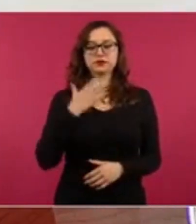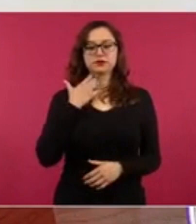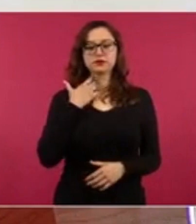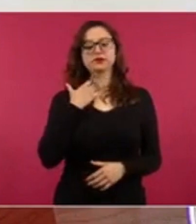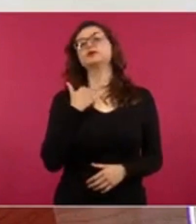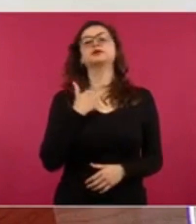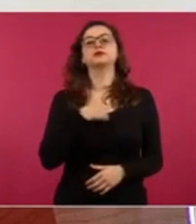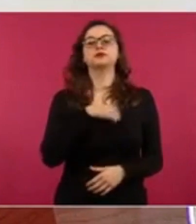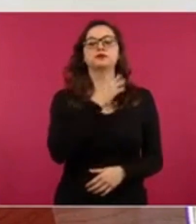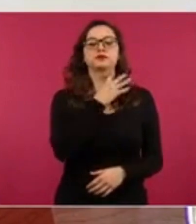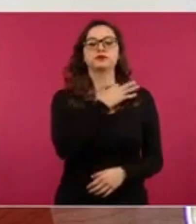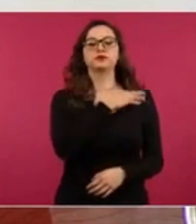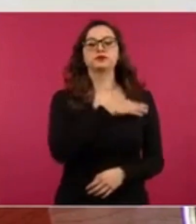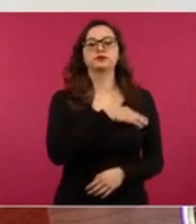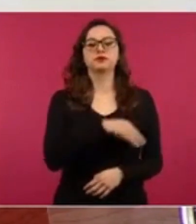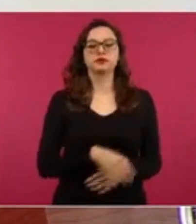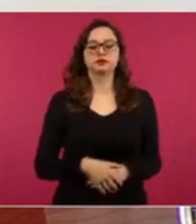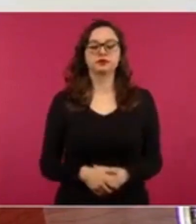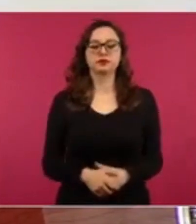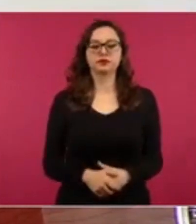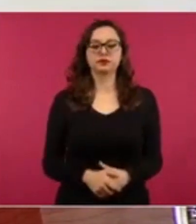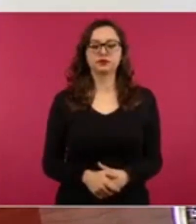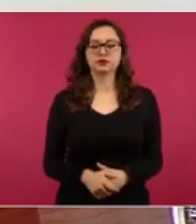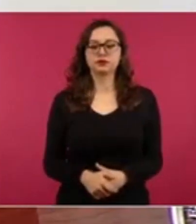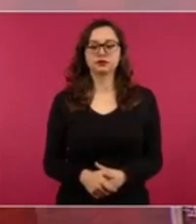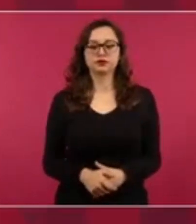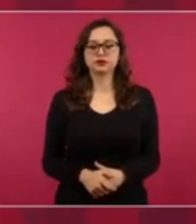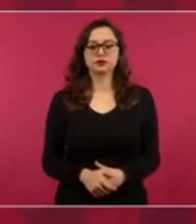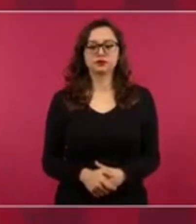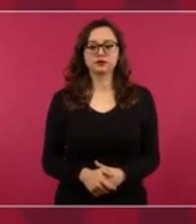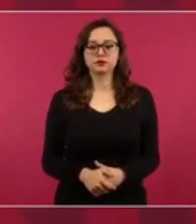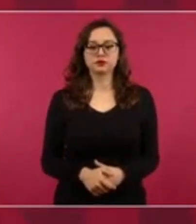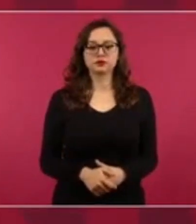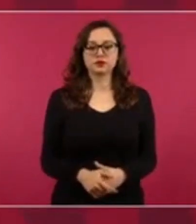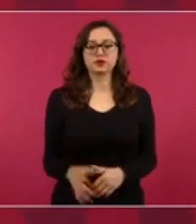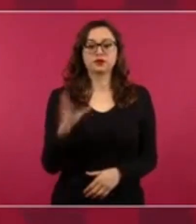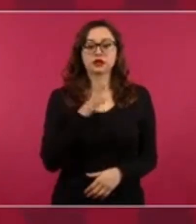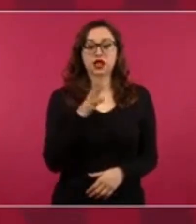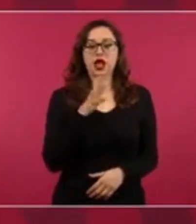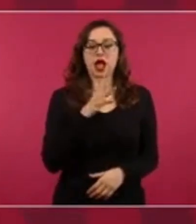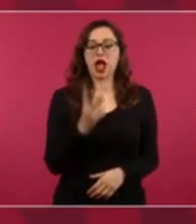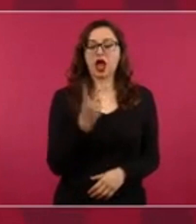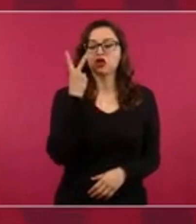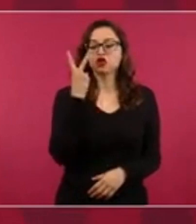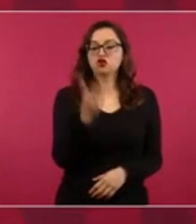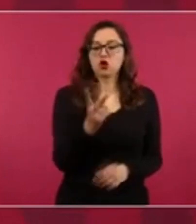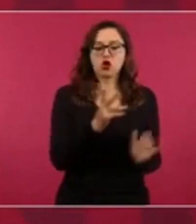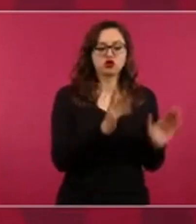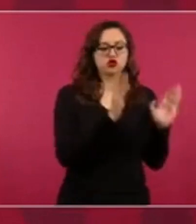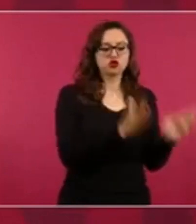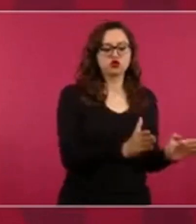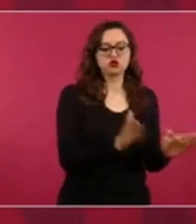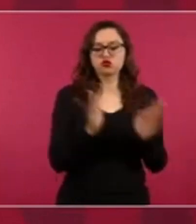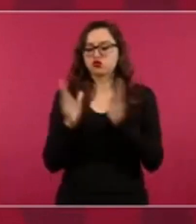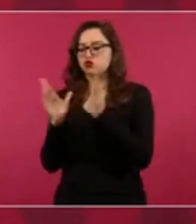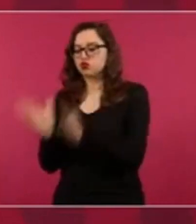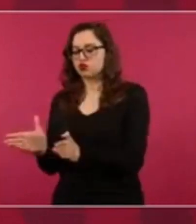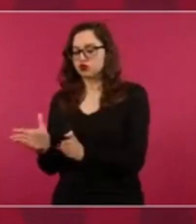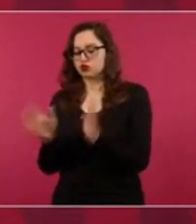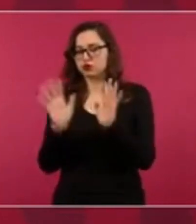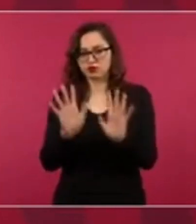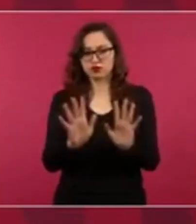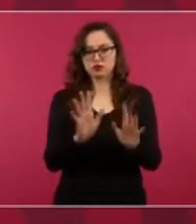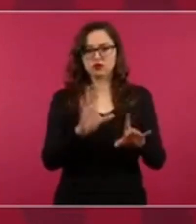porque son dos momentos para que esto le quede muy claro a la gente, sucede en estos